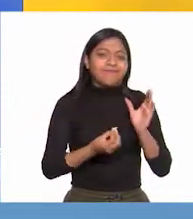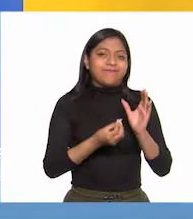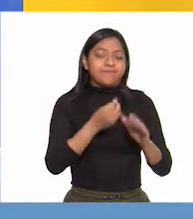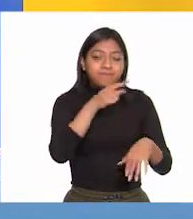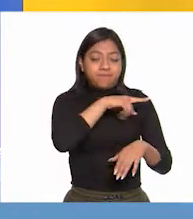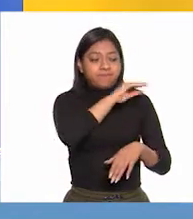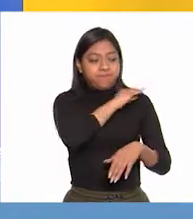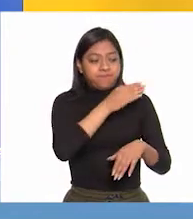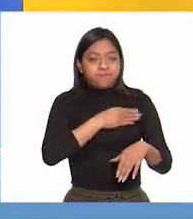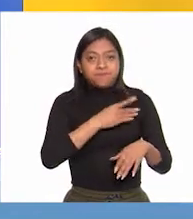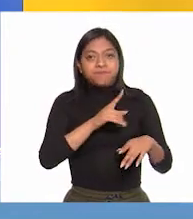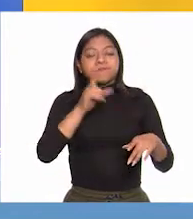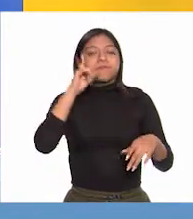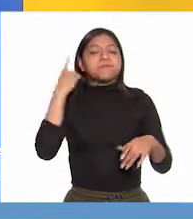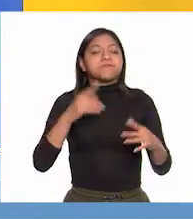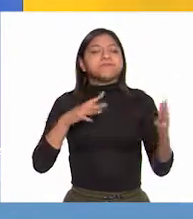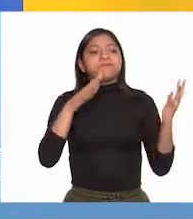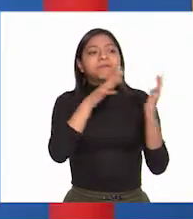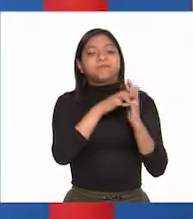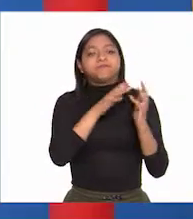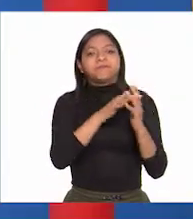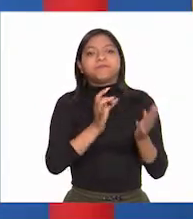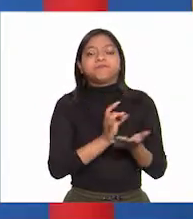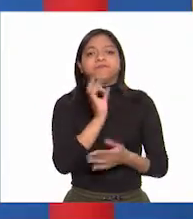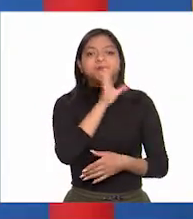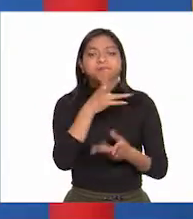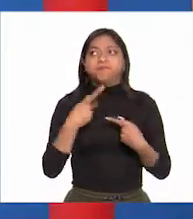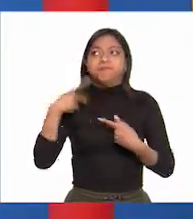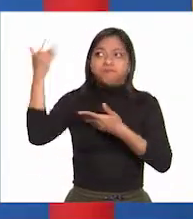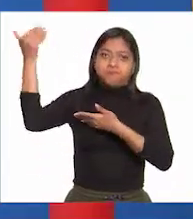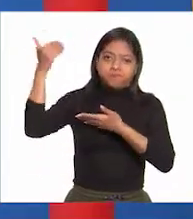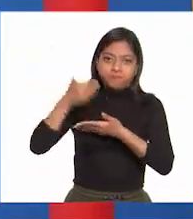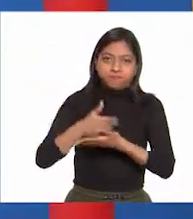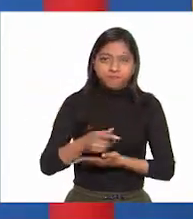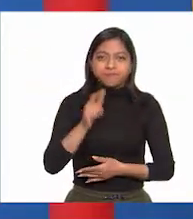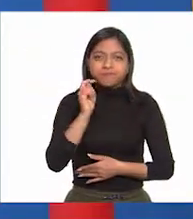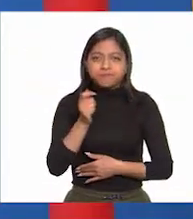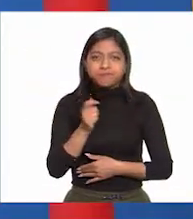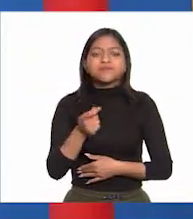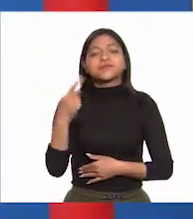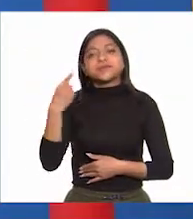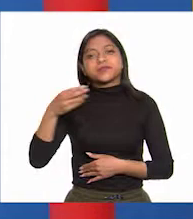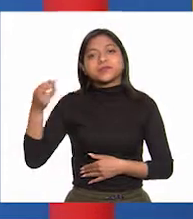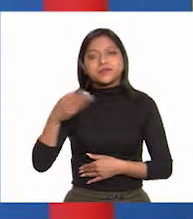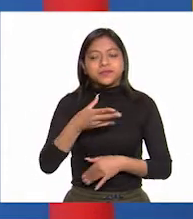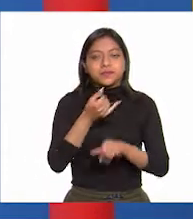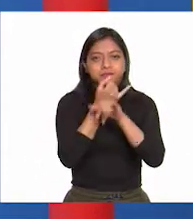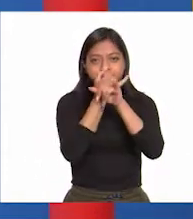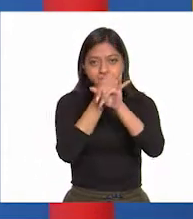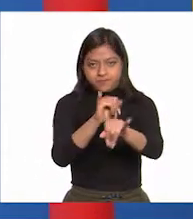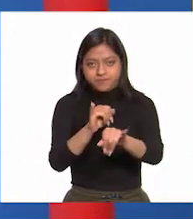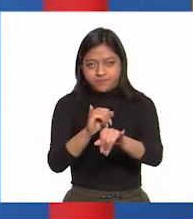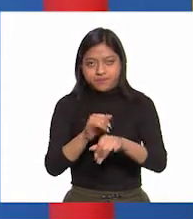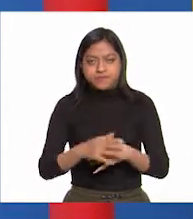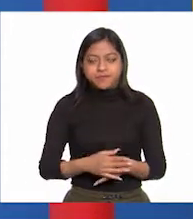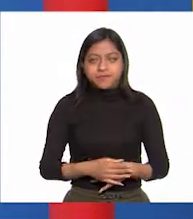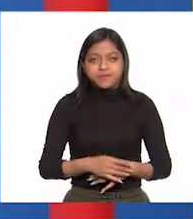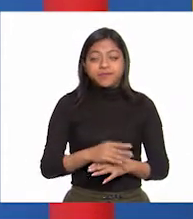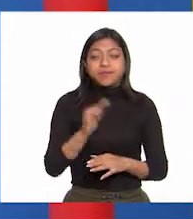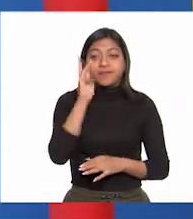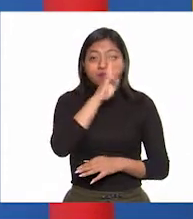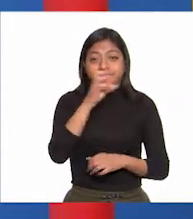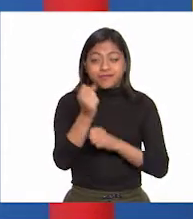en contra de los invasores. Supongo que te refieres al proceso de la independencia, porque después de 300